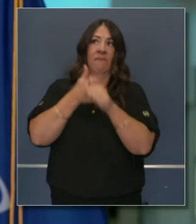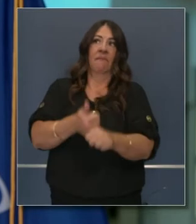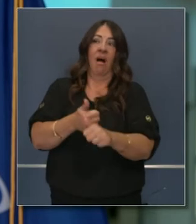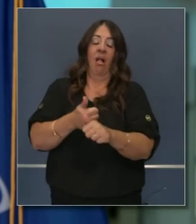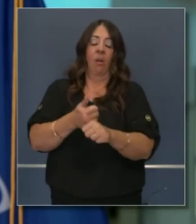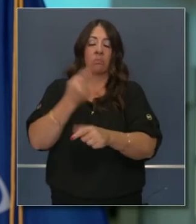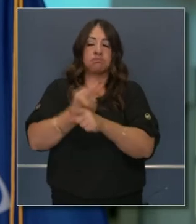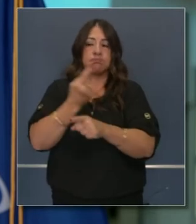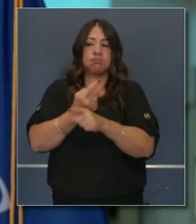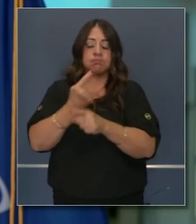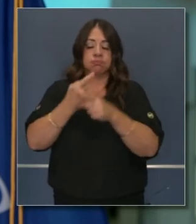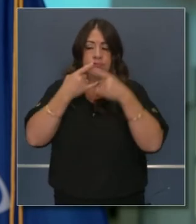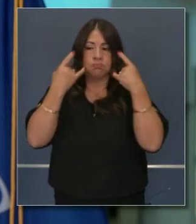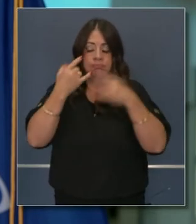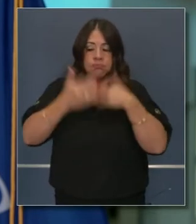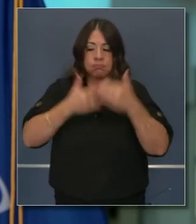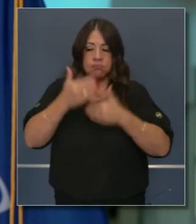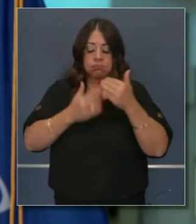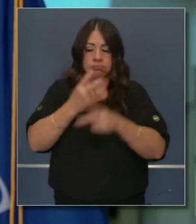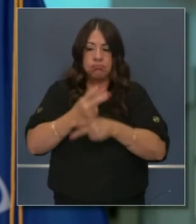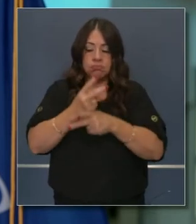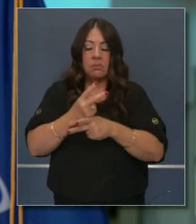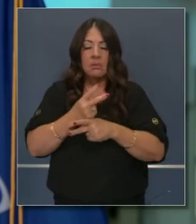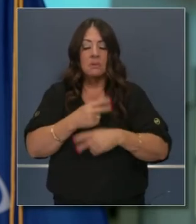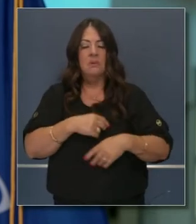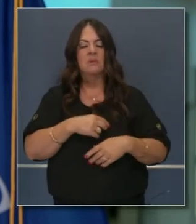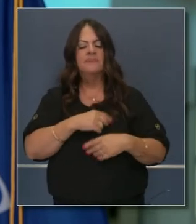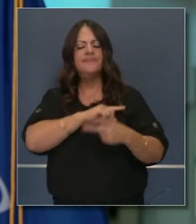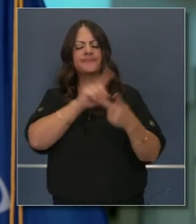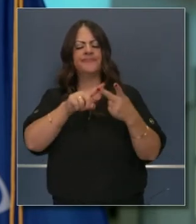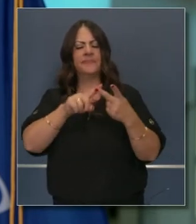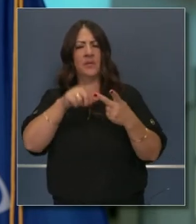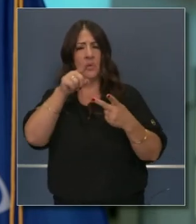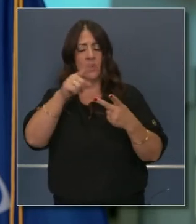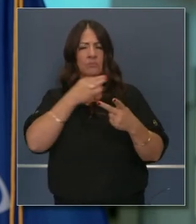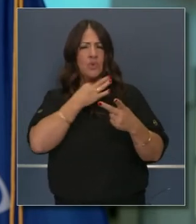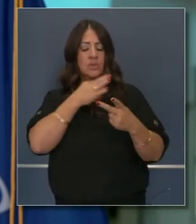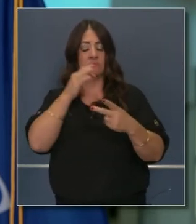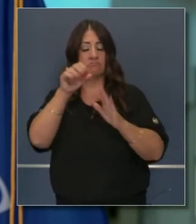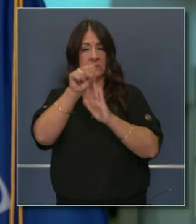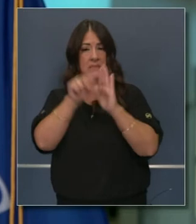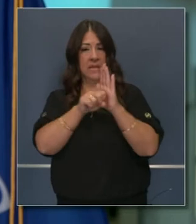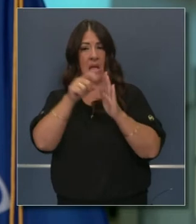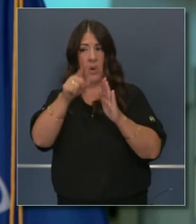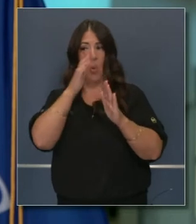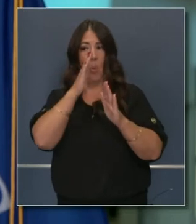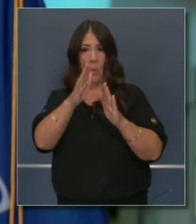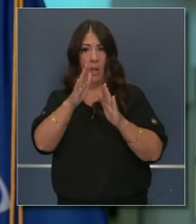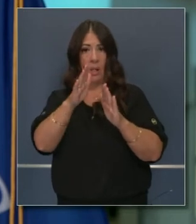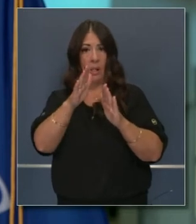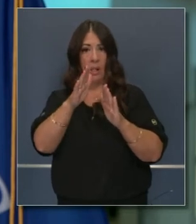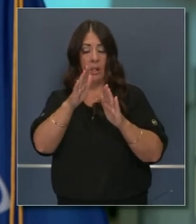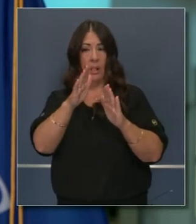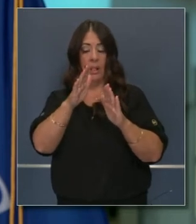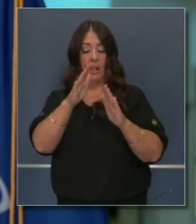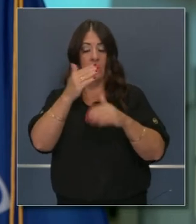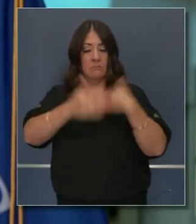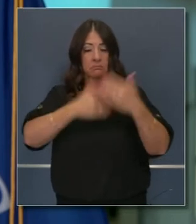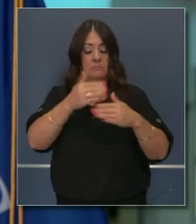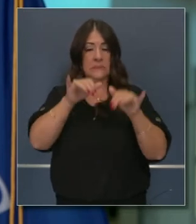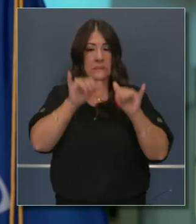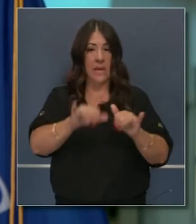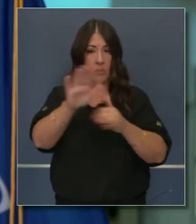mejor trabajo de seguir los protocolos. Y en lo que tiene que ver con la vacuna, me pregunto si el Estado va a proceder de la misma